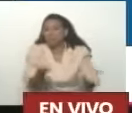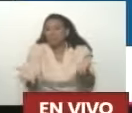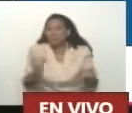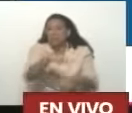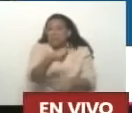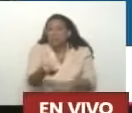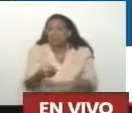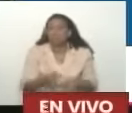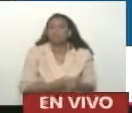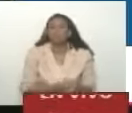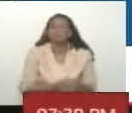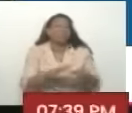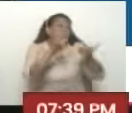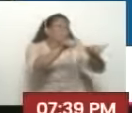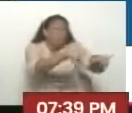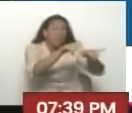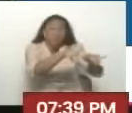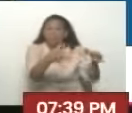Ellos mismos